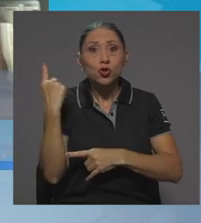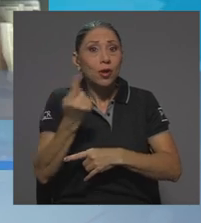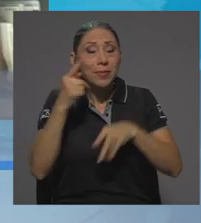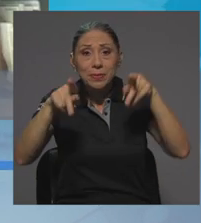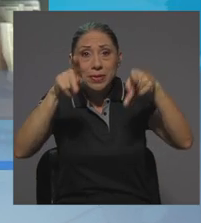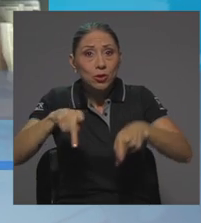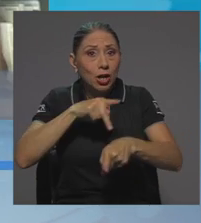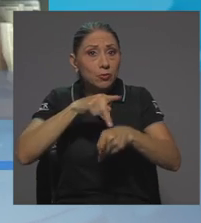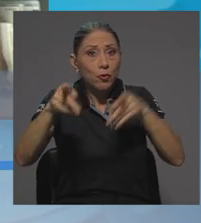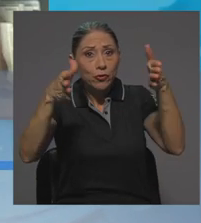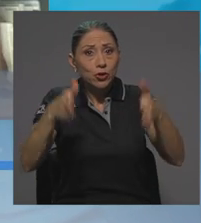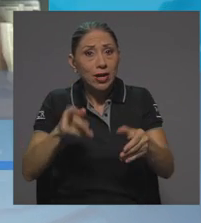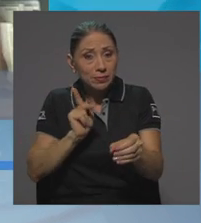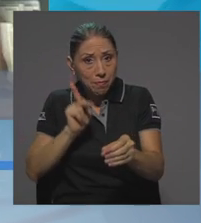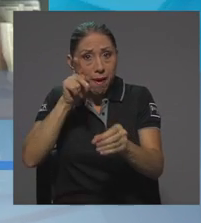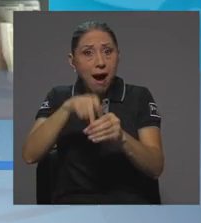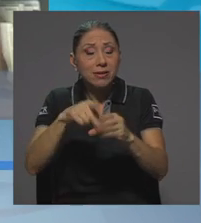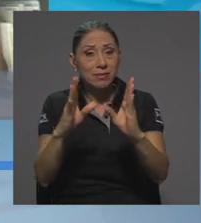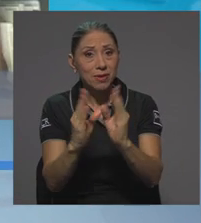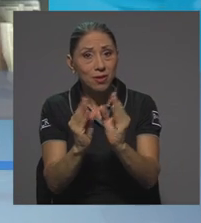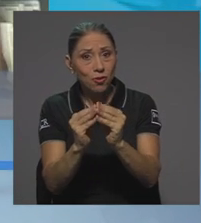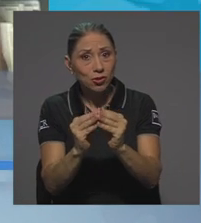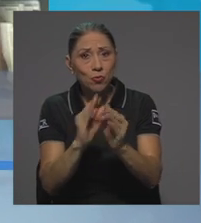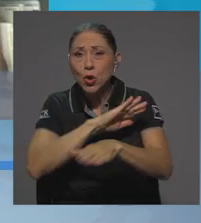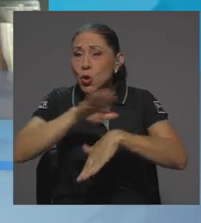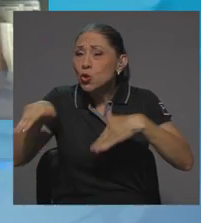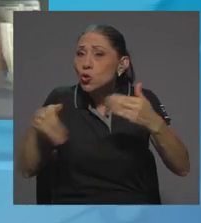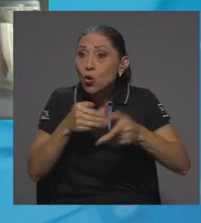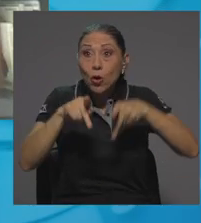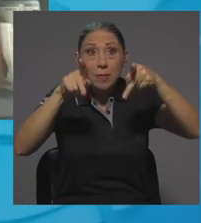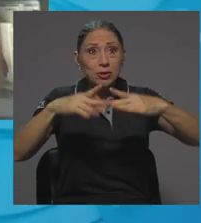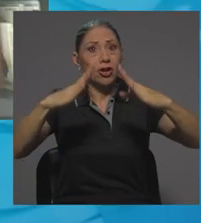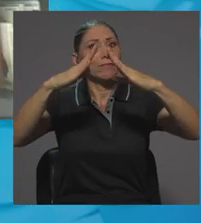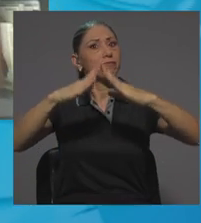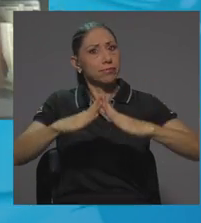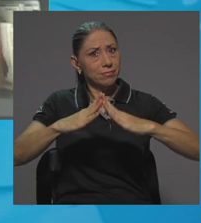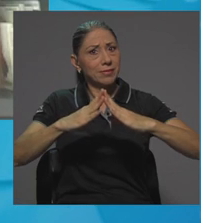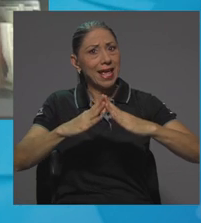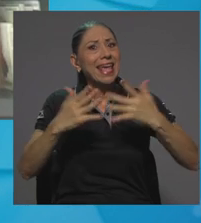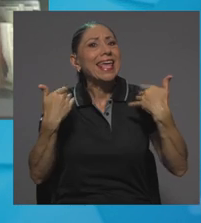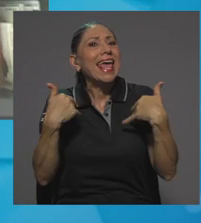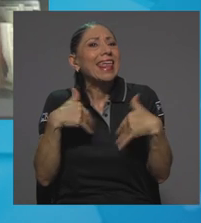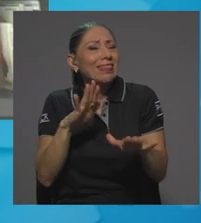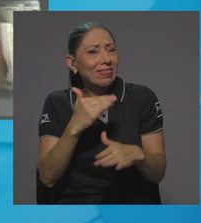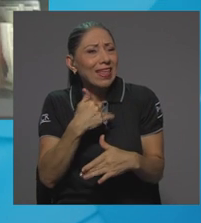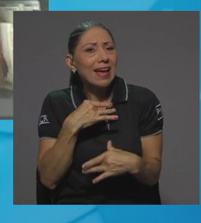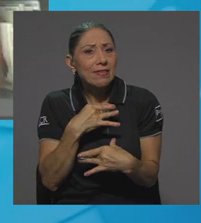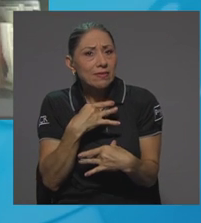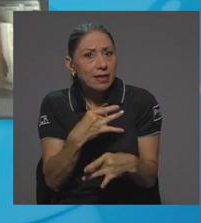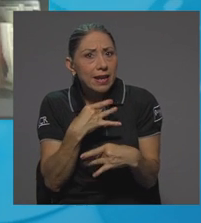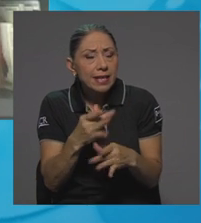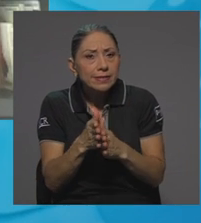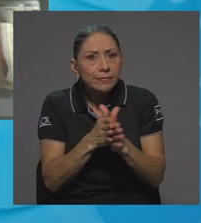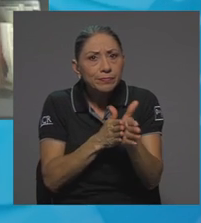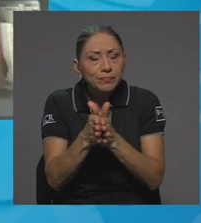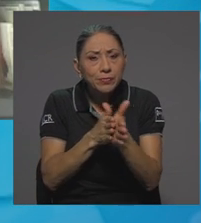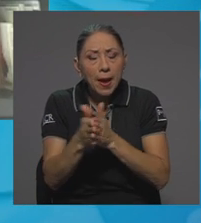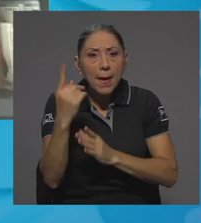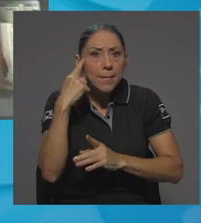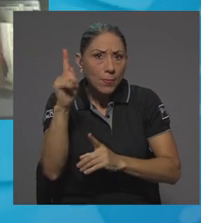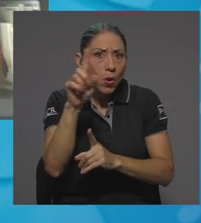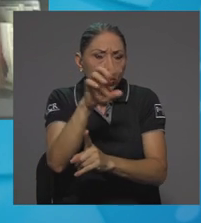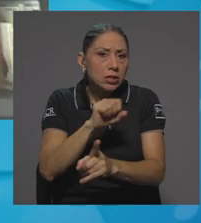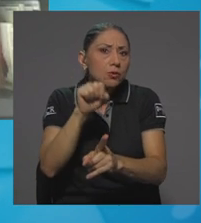profesionales participen del Congreso, sino que todo ciudadano y ciudadana que tenga un mínimo interés por la